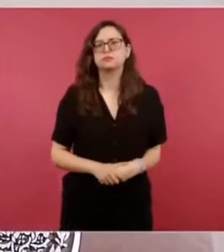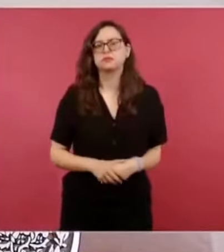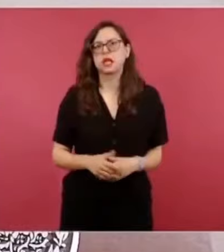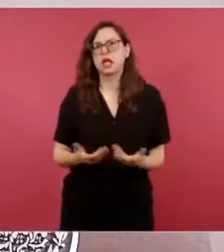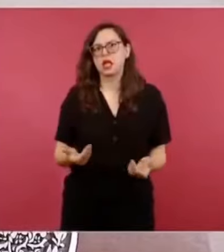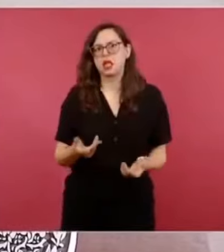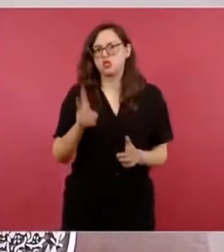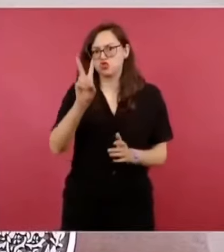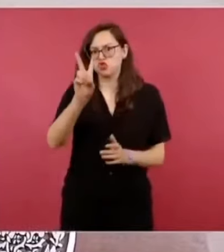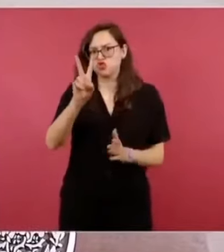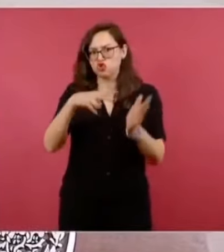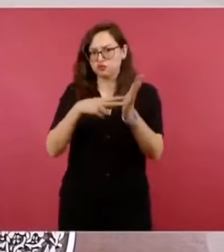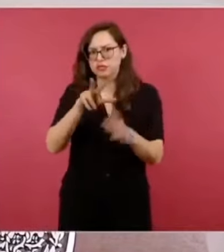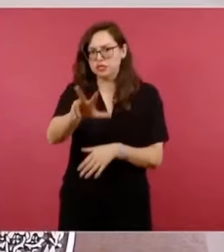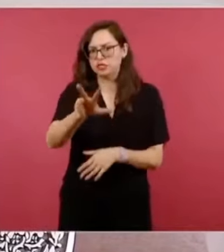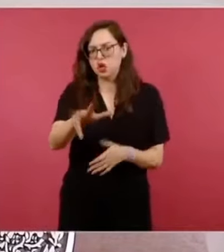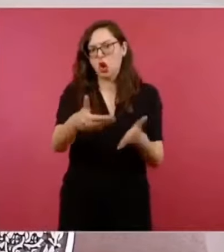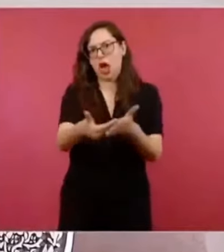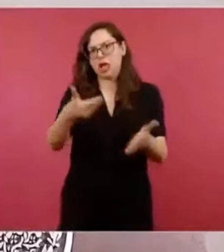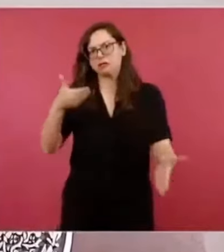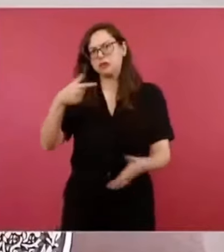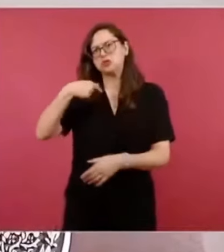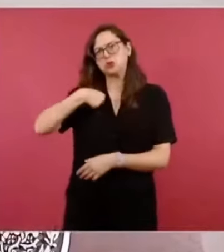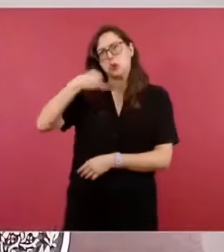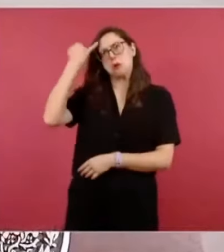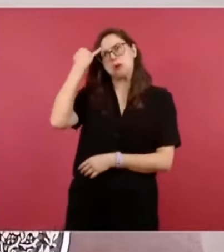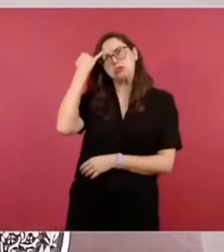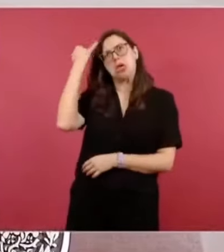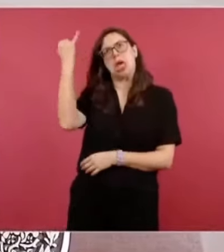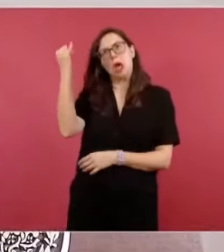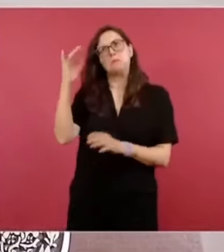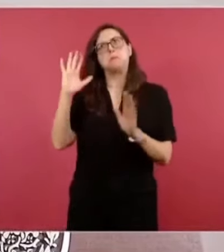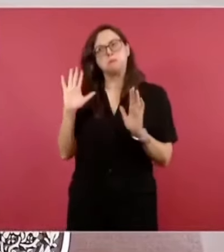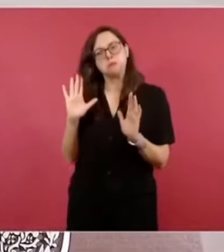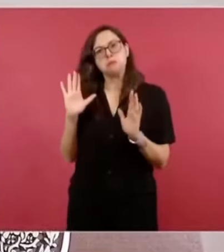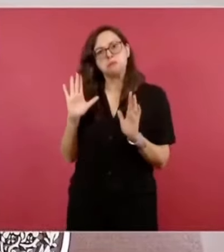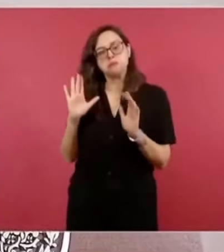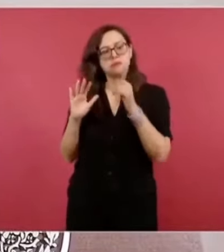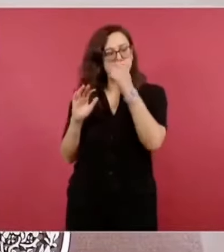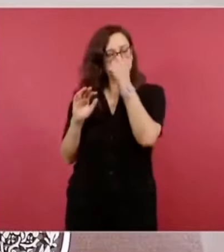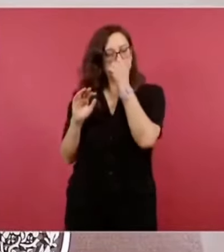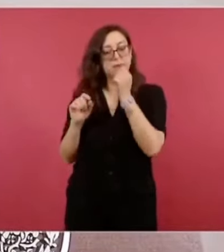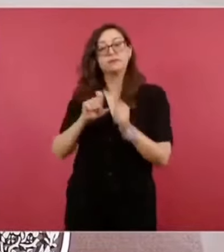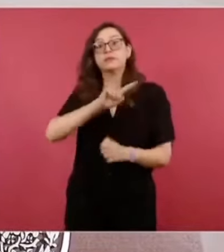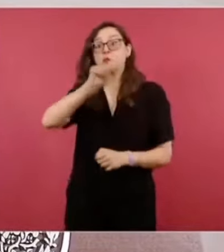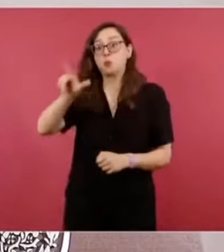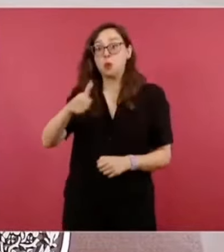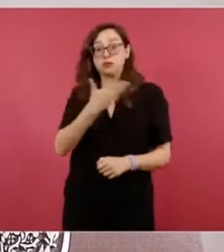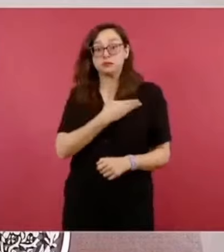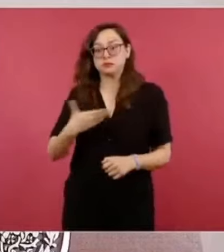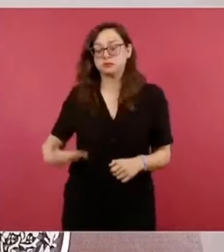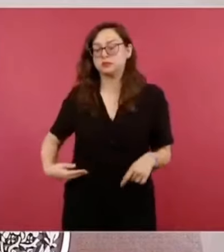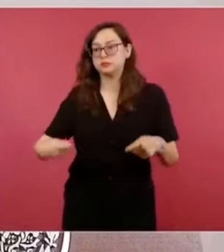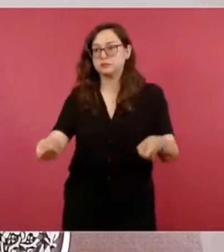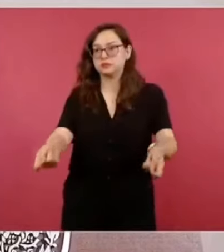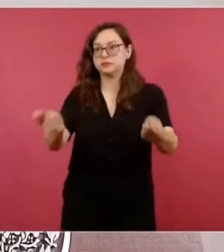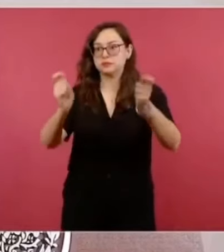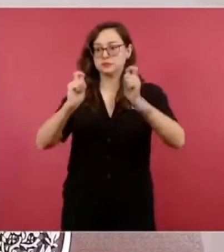precisamente por la corrupción.